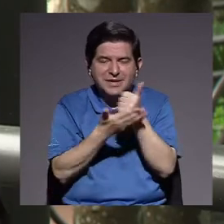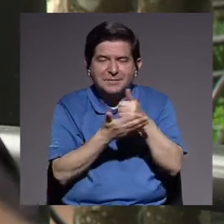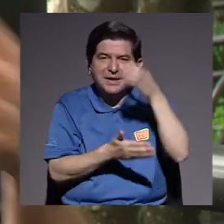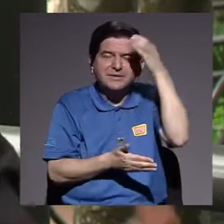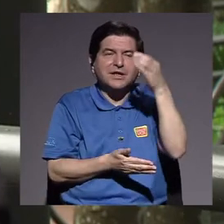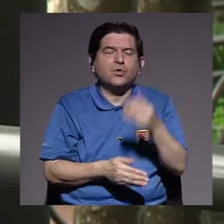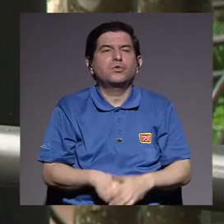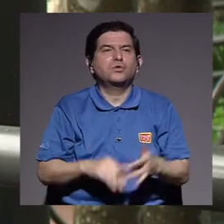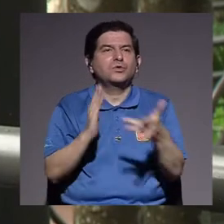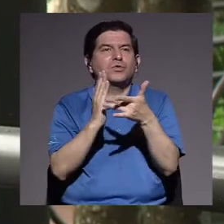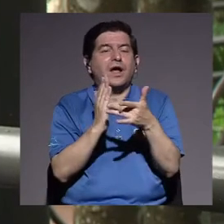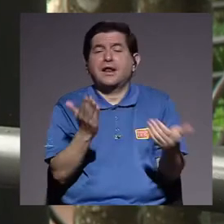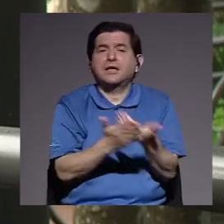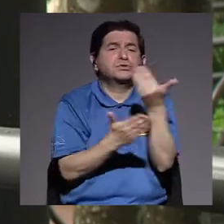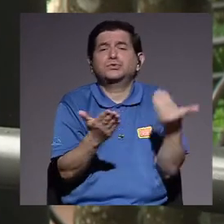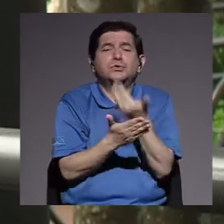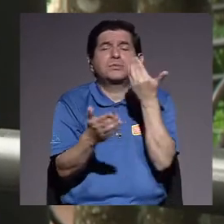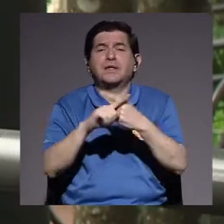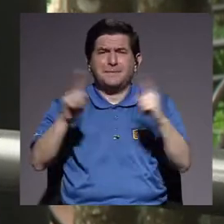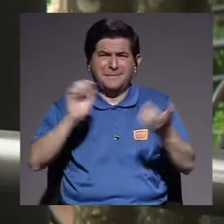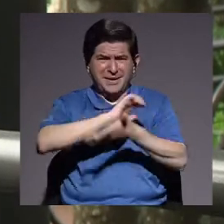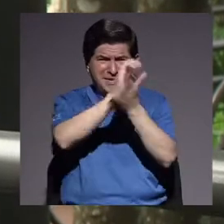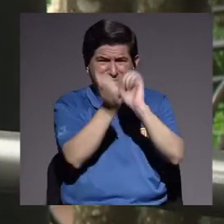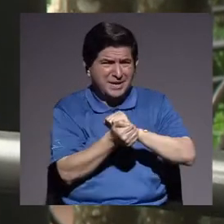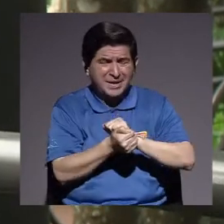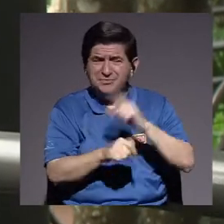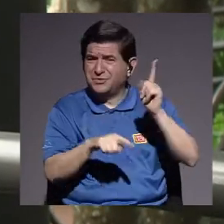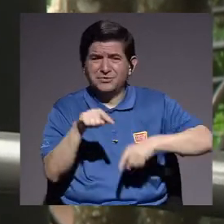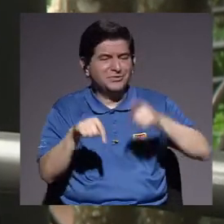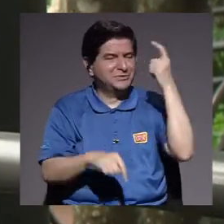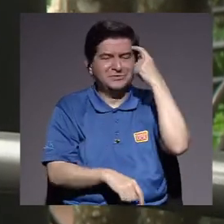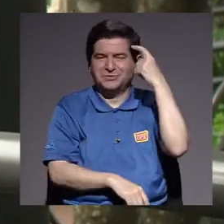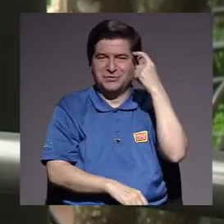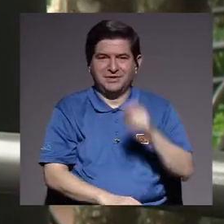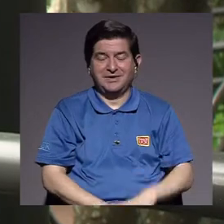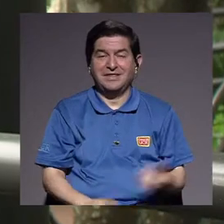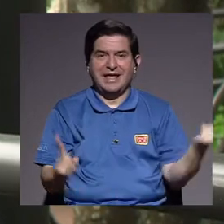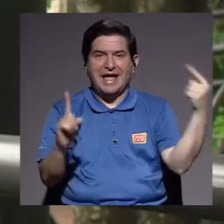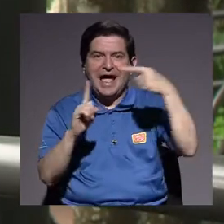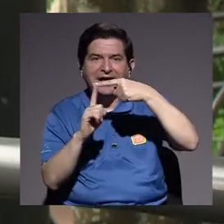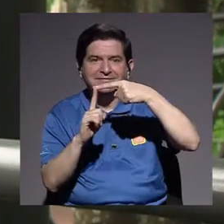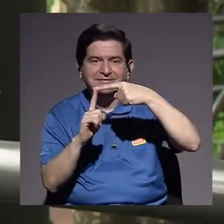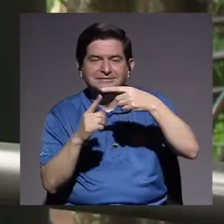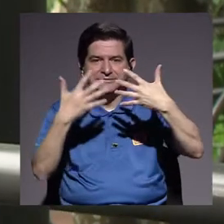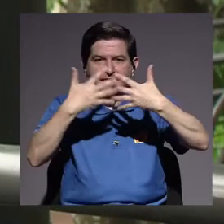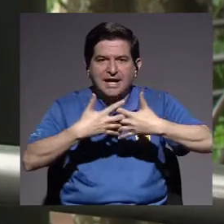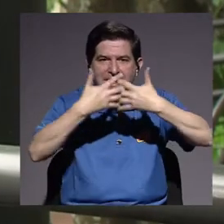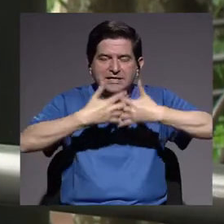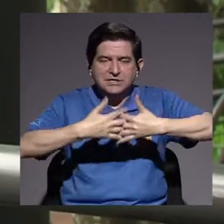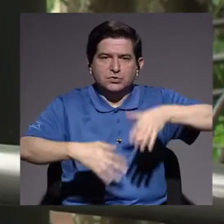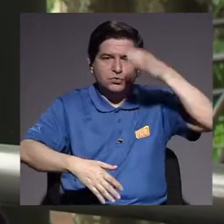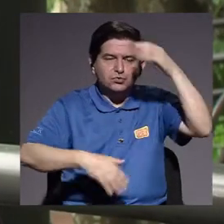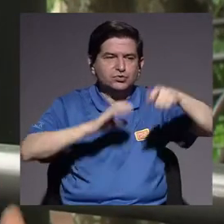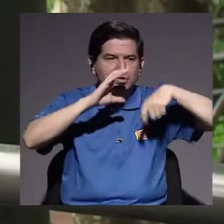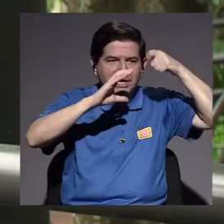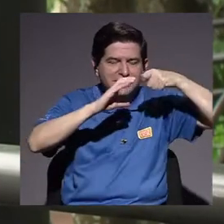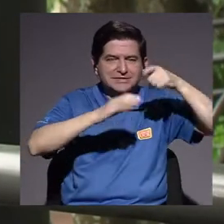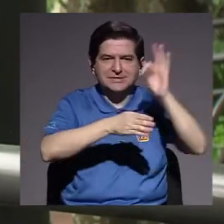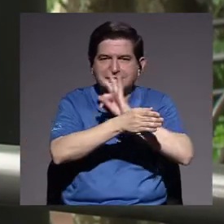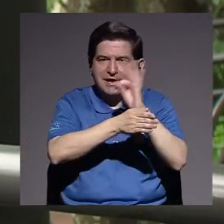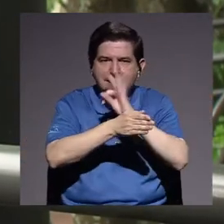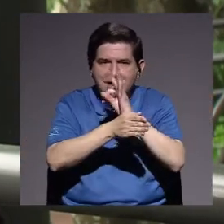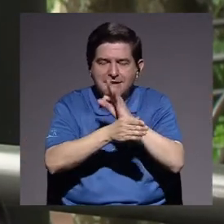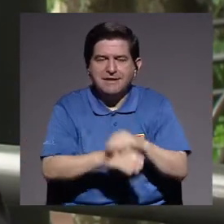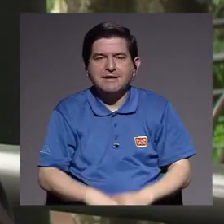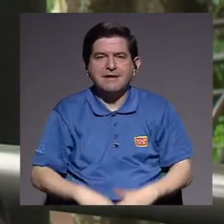que vivimos es innovación. Pero la transformación y el cambio no es posible pensarlo. Y al punto de que inclusive las industrias culturales, el cine, la televisión,